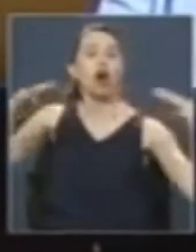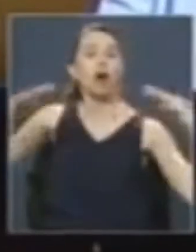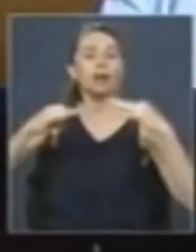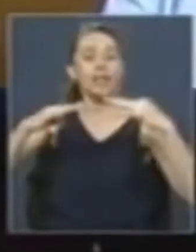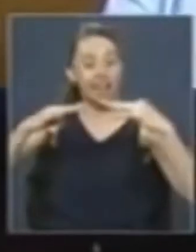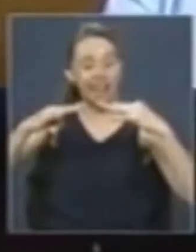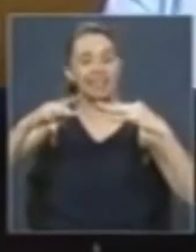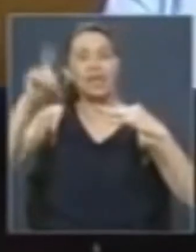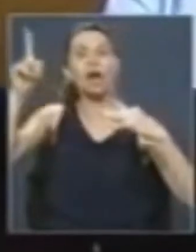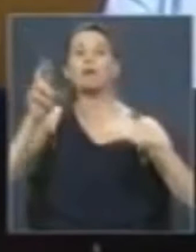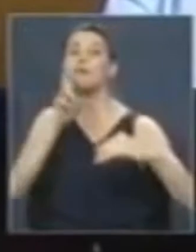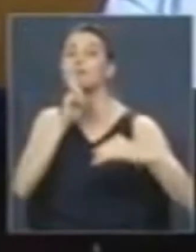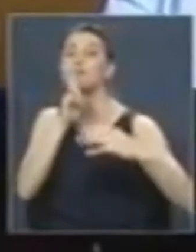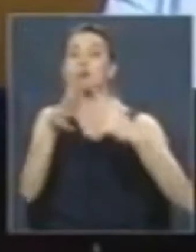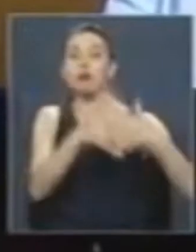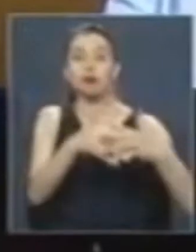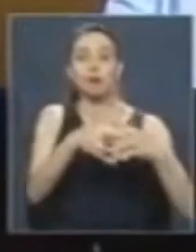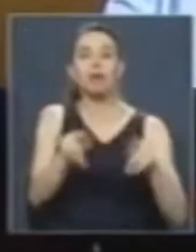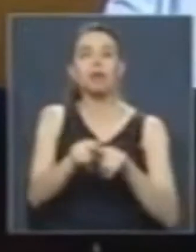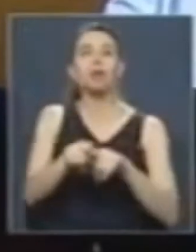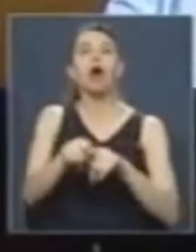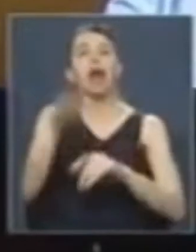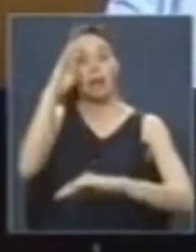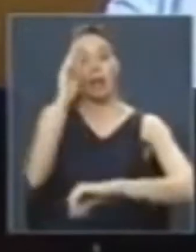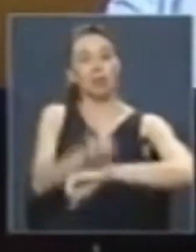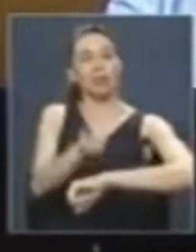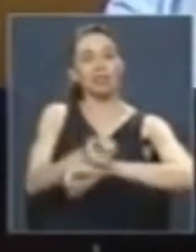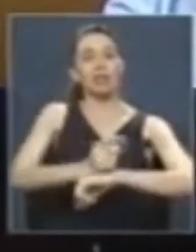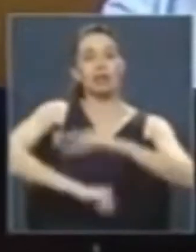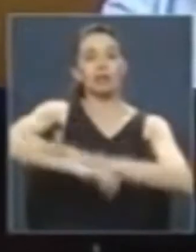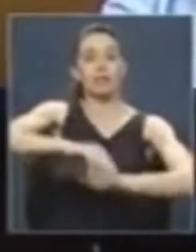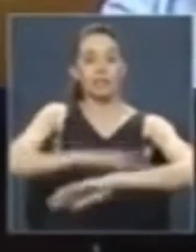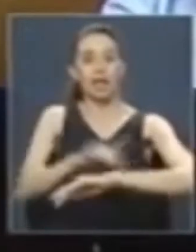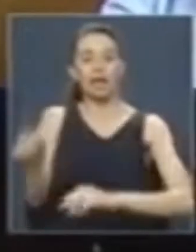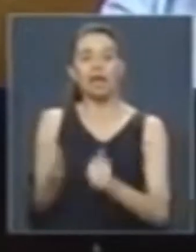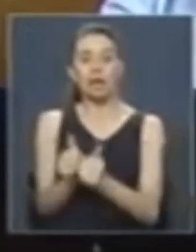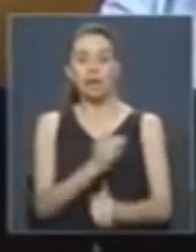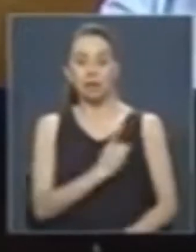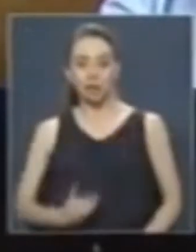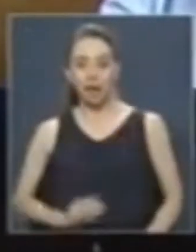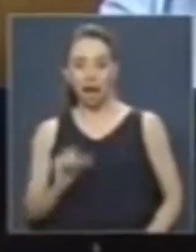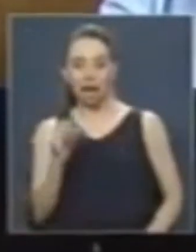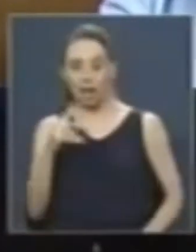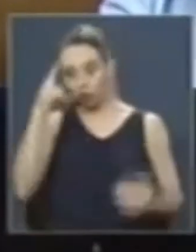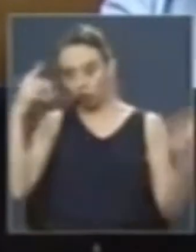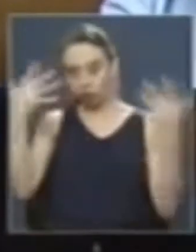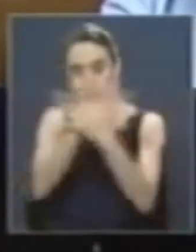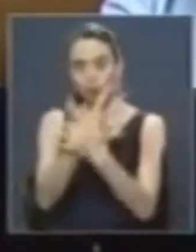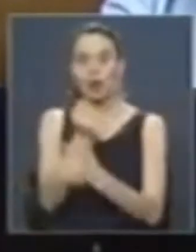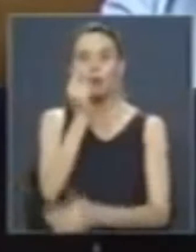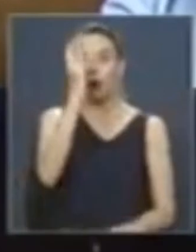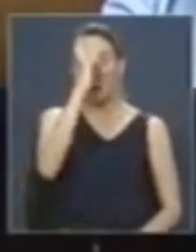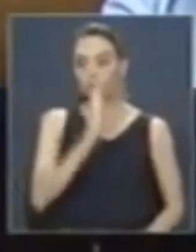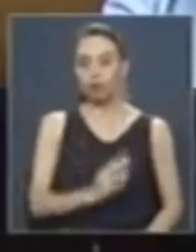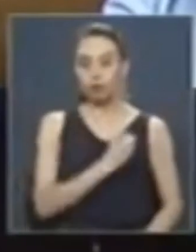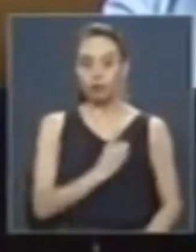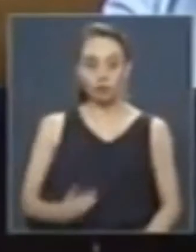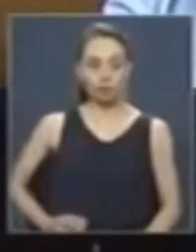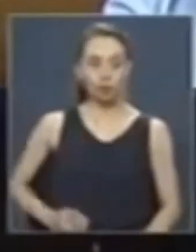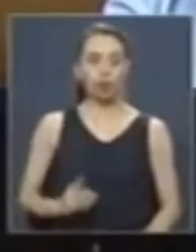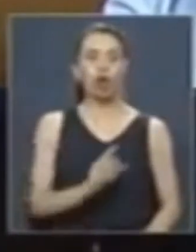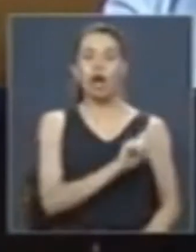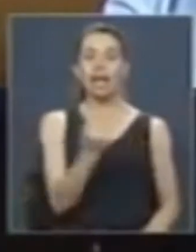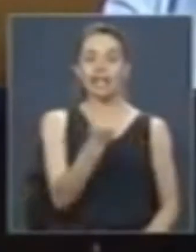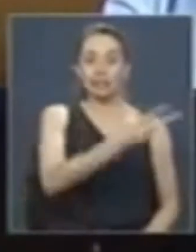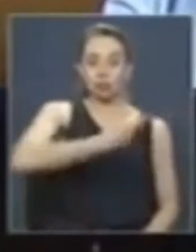actuales de izquierda y de derecha. El colega Larcón tiene una confusión epistemológica del rol parlamentario. Ninguno de